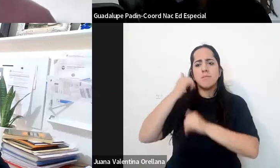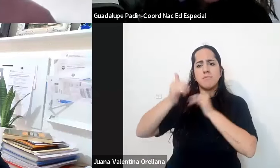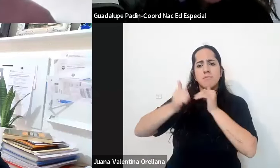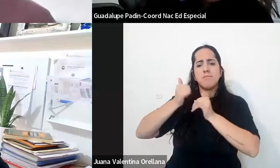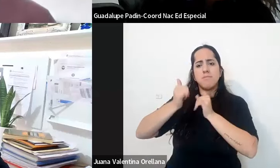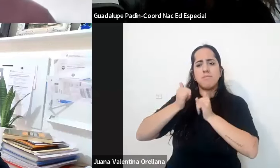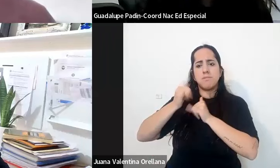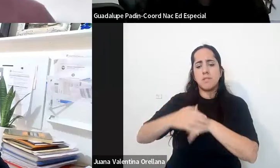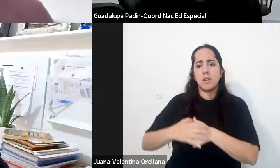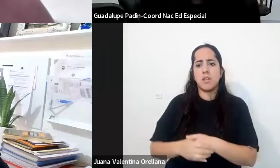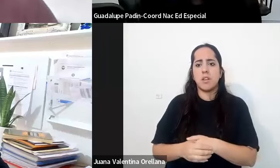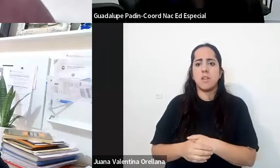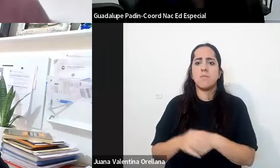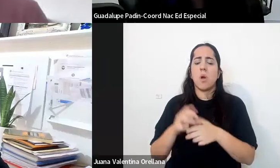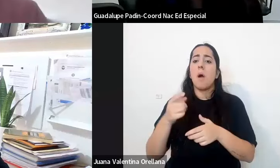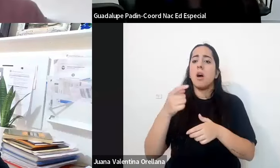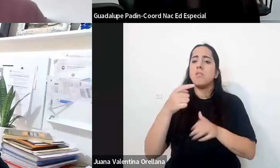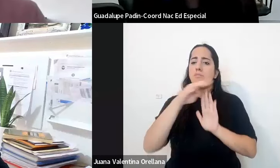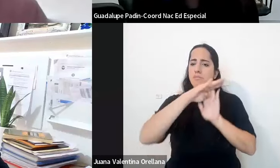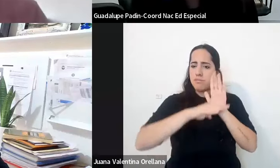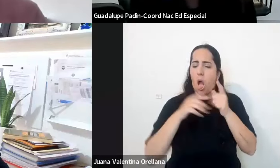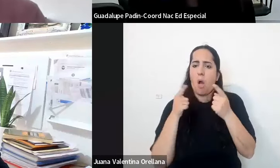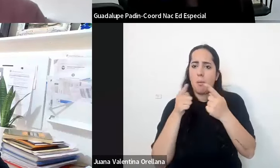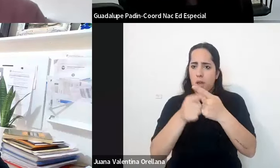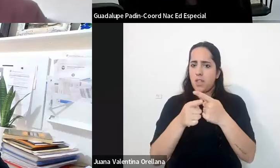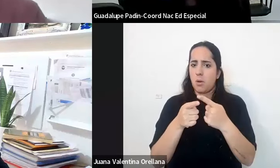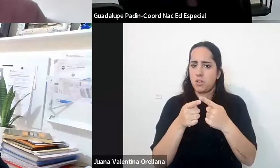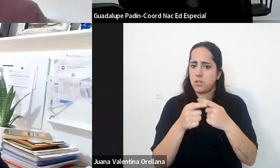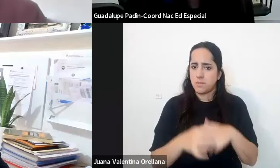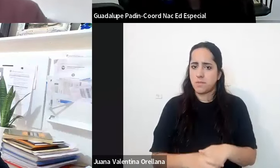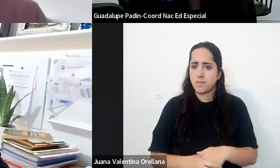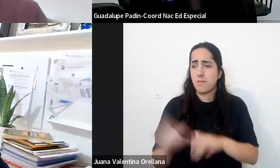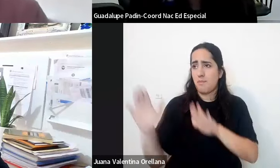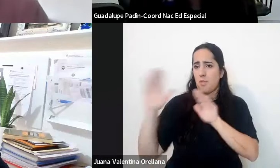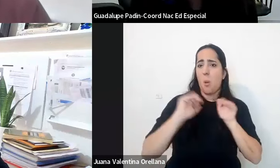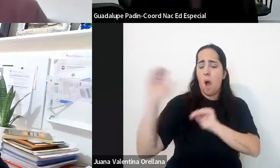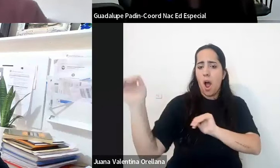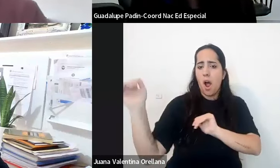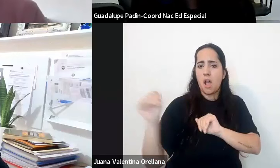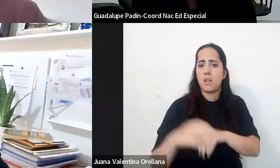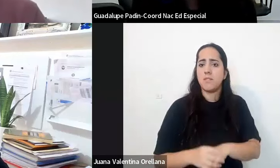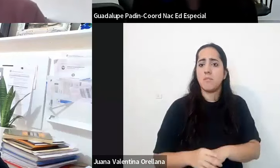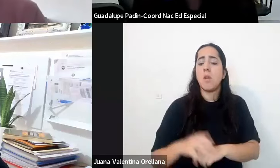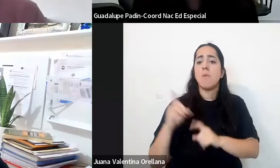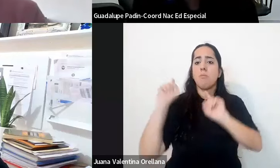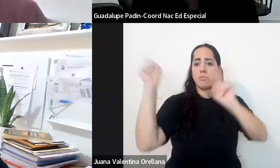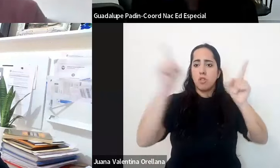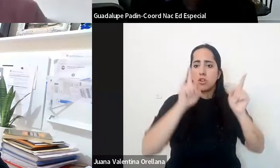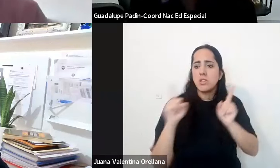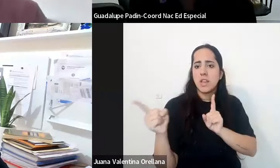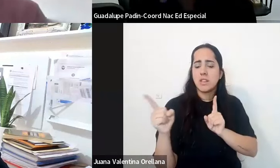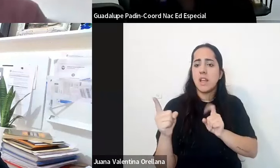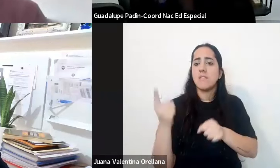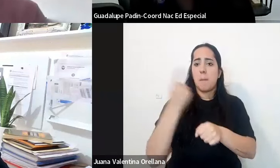cuestiones ponen en puntos en común que hay mucho más docentes en la educación